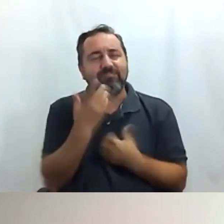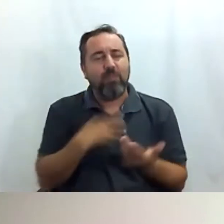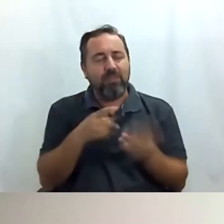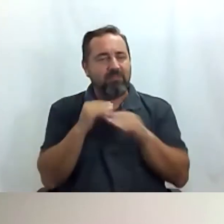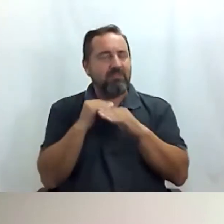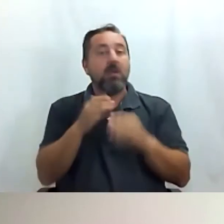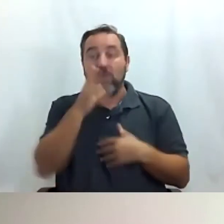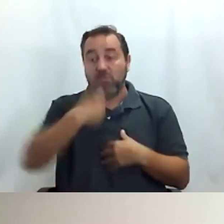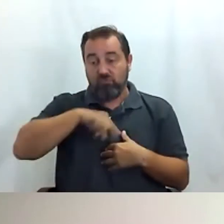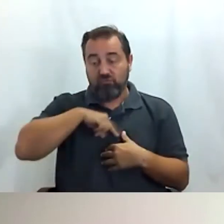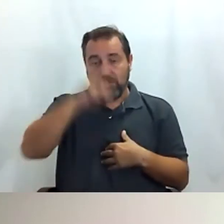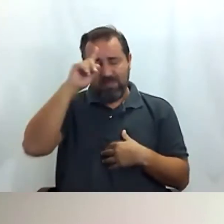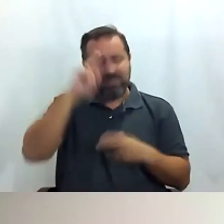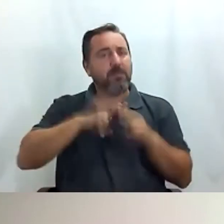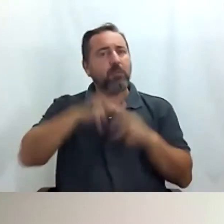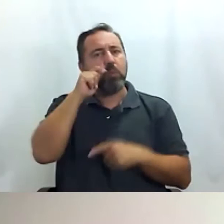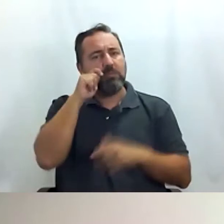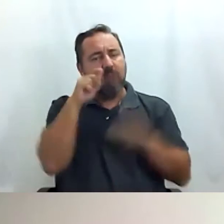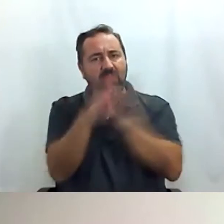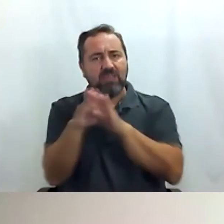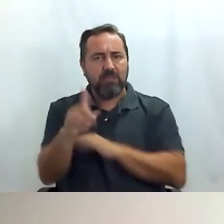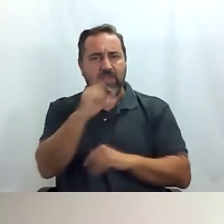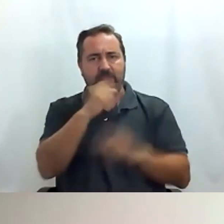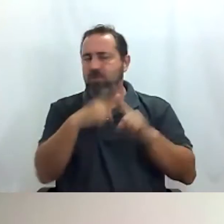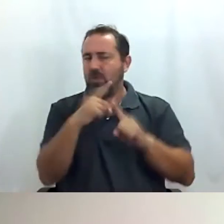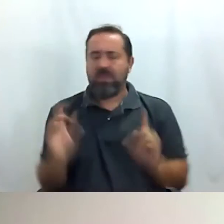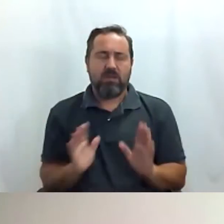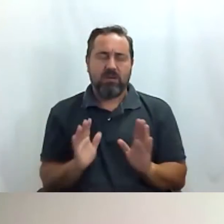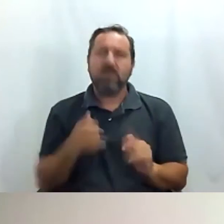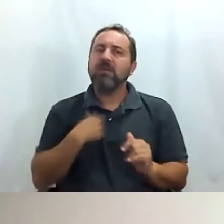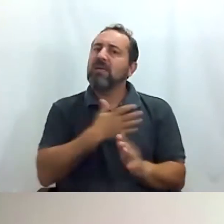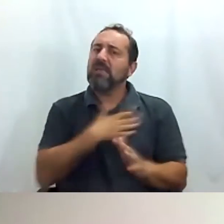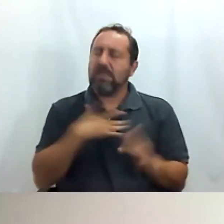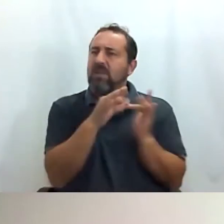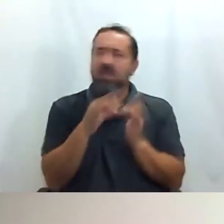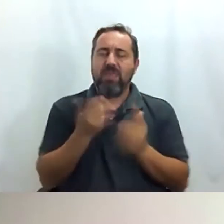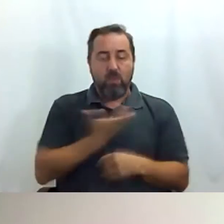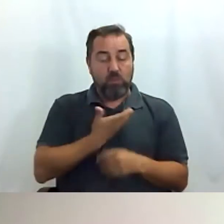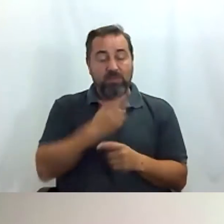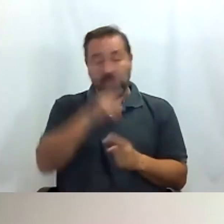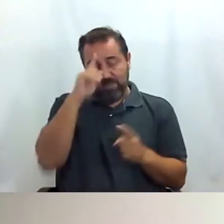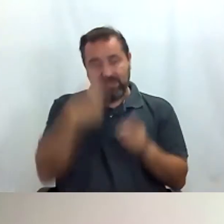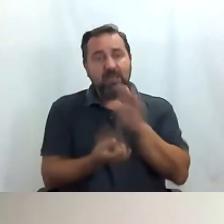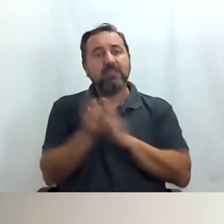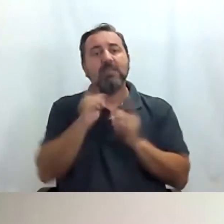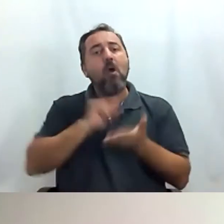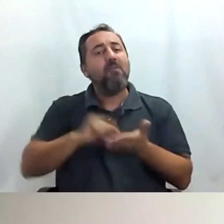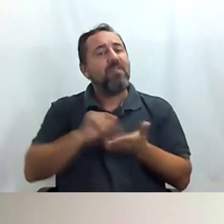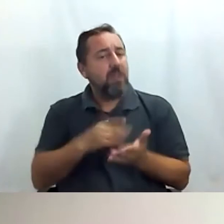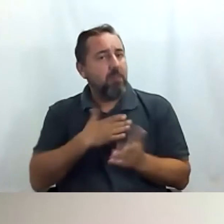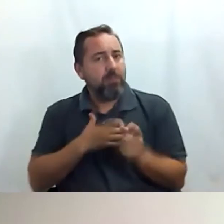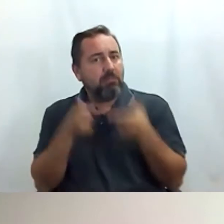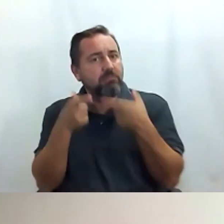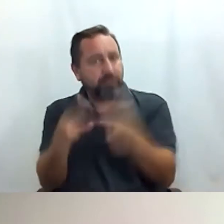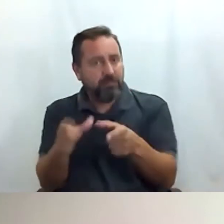Madrid sea un turismo accesible 100% y queremos liderar ese punto. En el Ayuntamiento de Madrid se ha creado una oficina propia porque